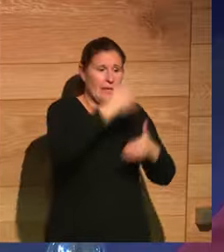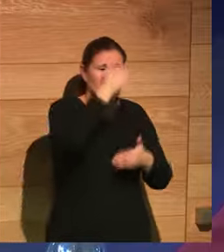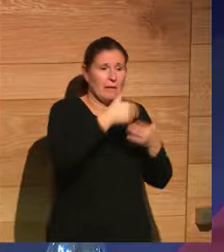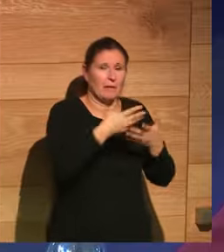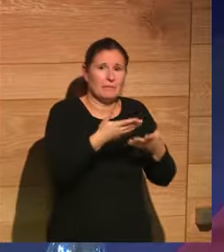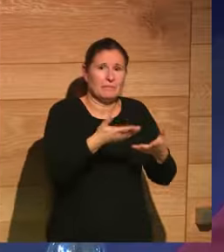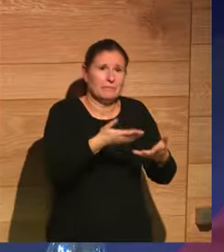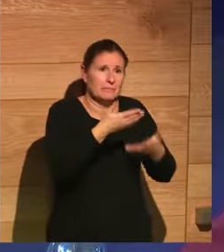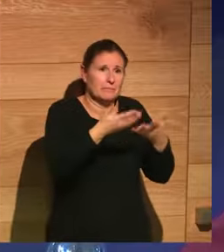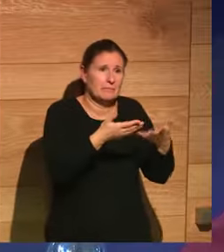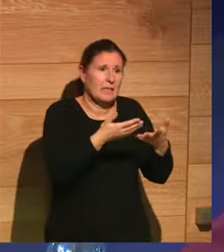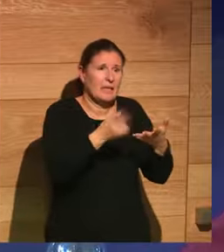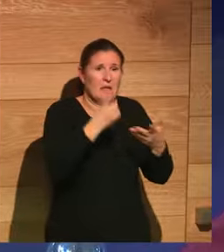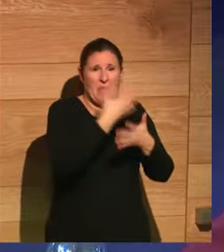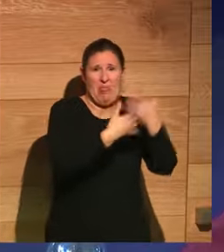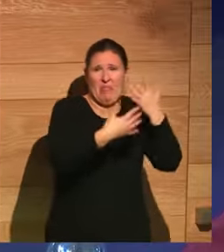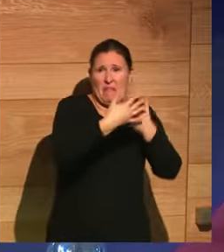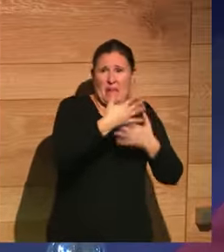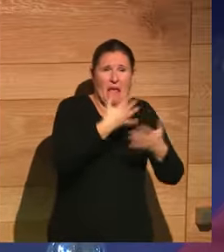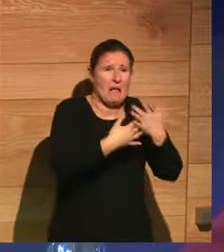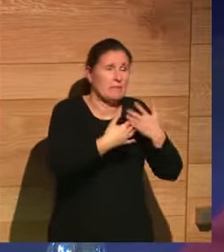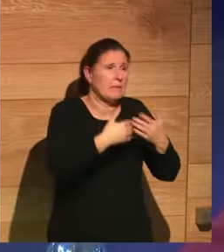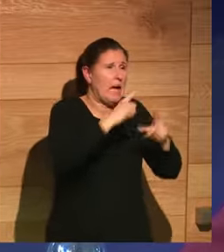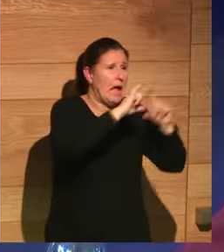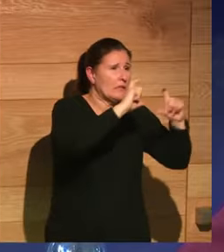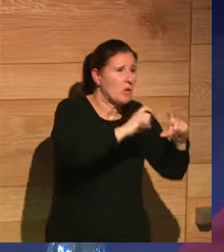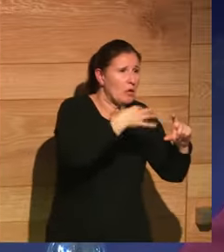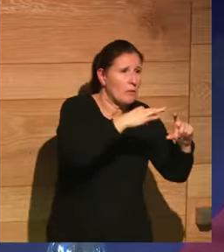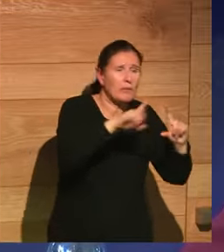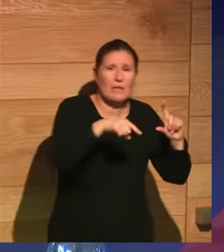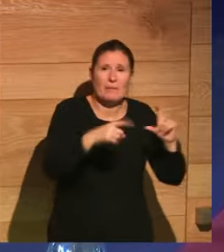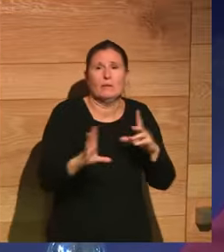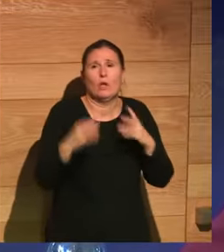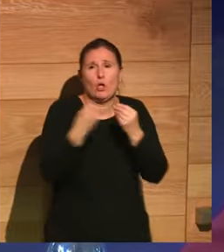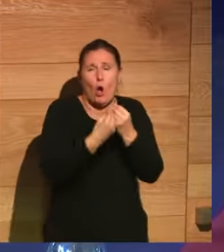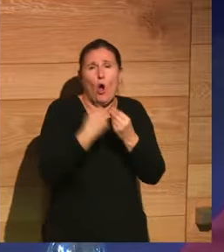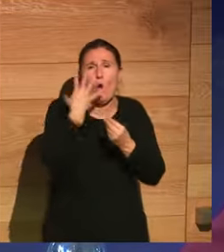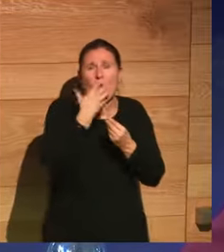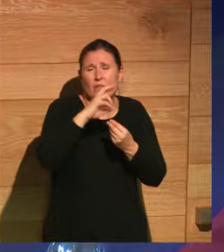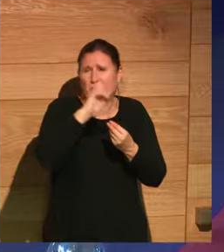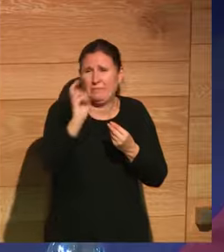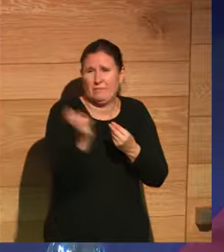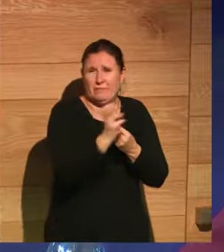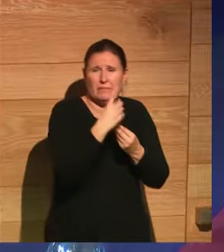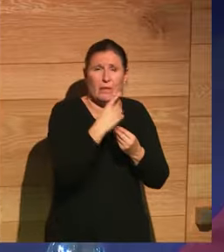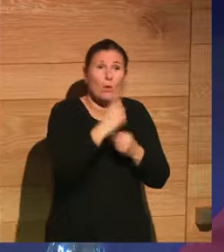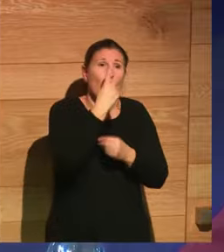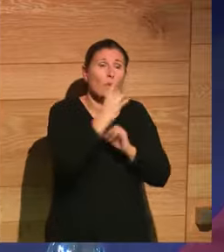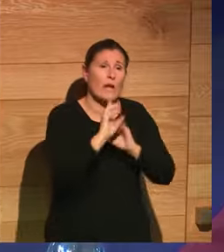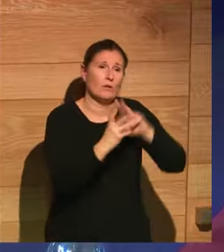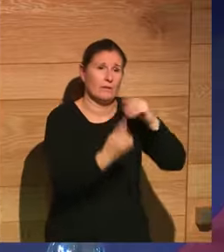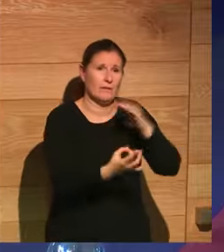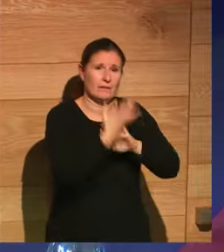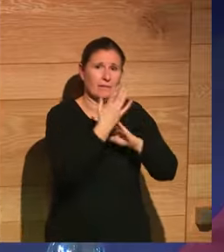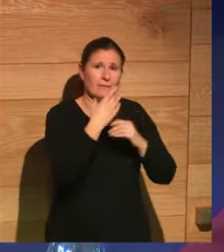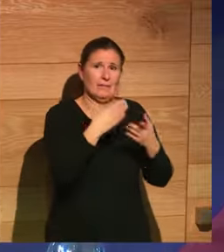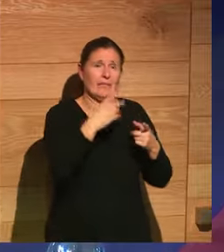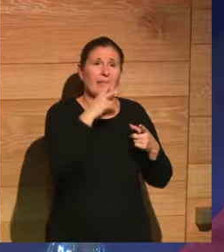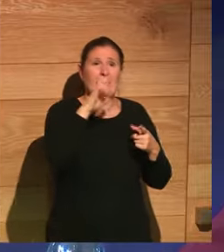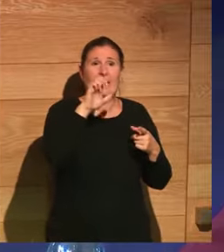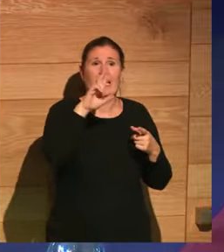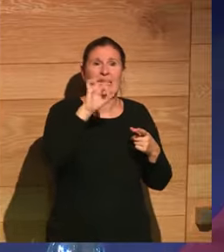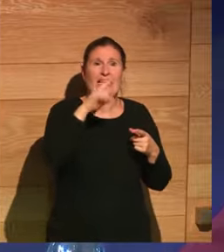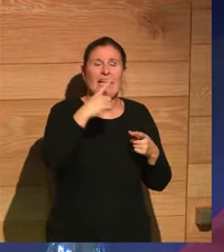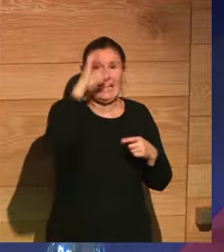amalgama de artículos normales y aparecían cuentos de Caralampoy al mismo tiempo. Y aparece una noticia en la que dice que Herschel